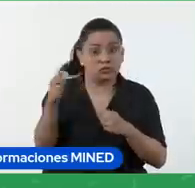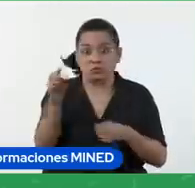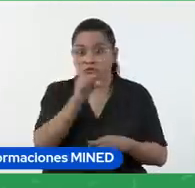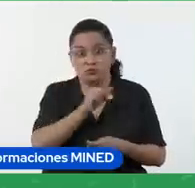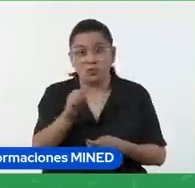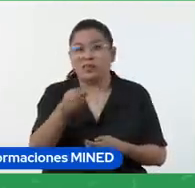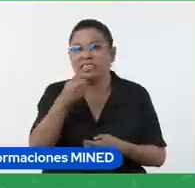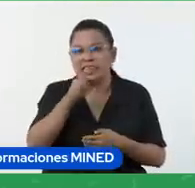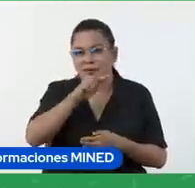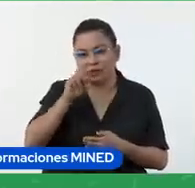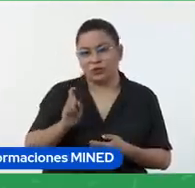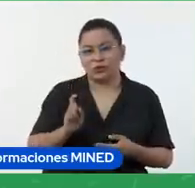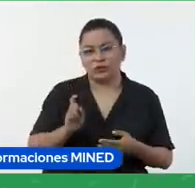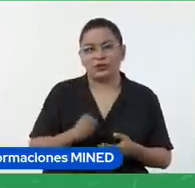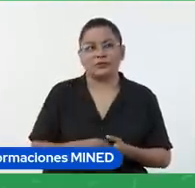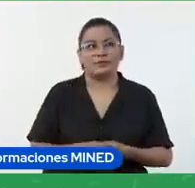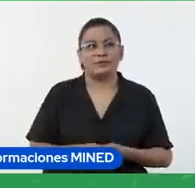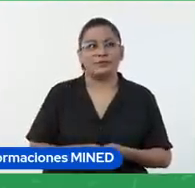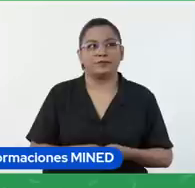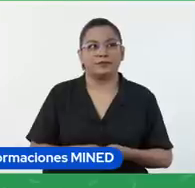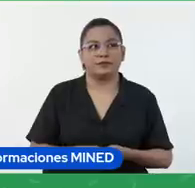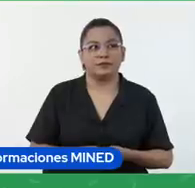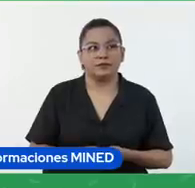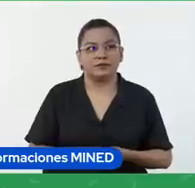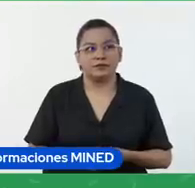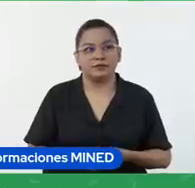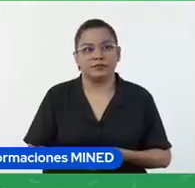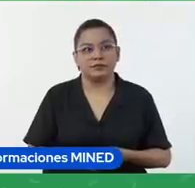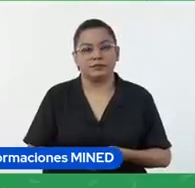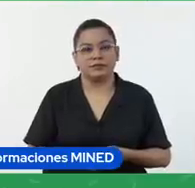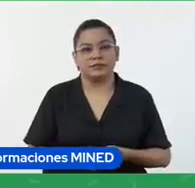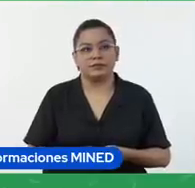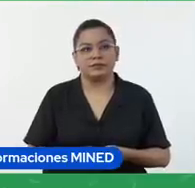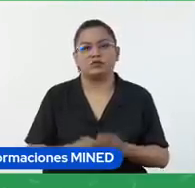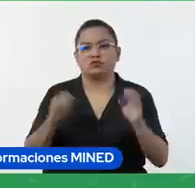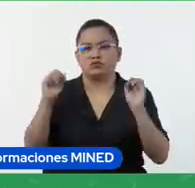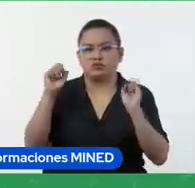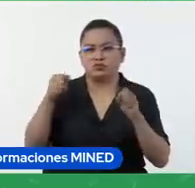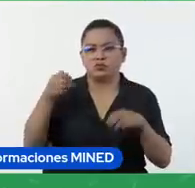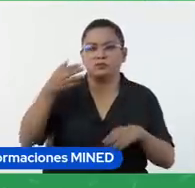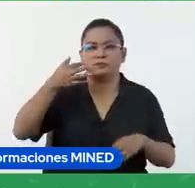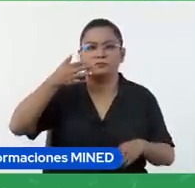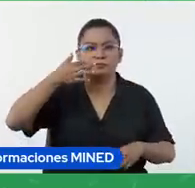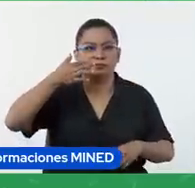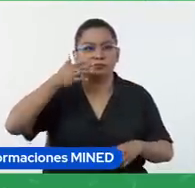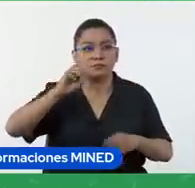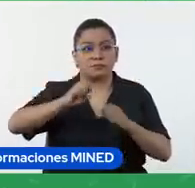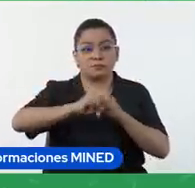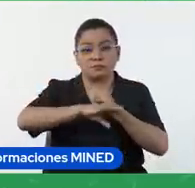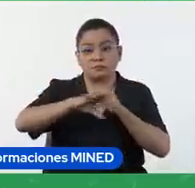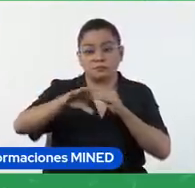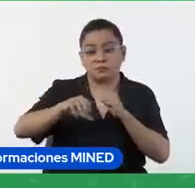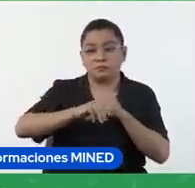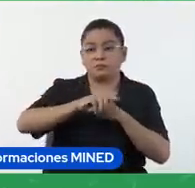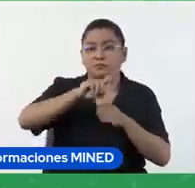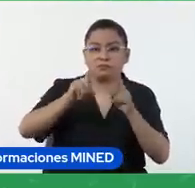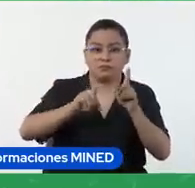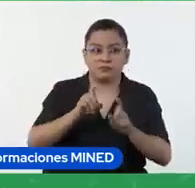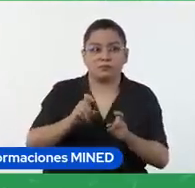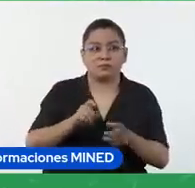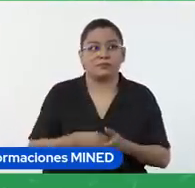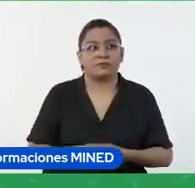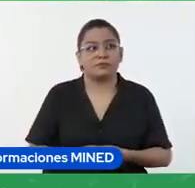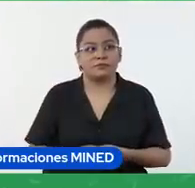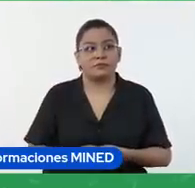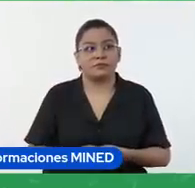son más tímidos nos atreven a preguntar podríamos marcar ahí publicar de forma anónima si es que sabemos que